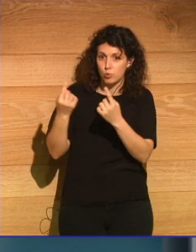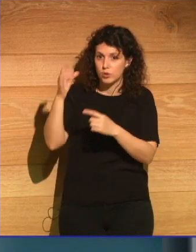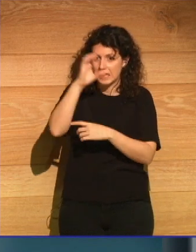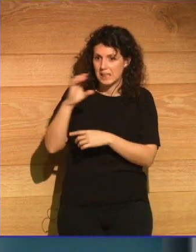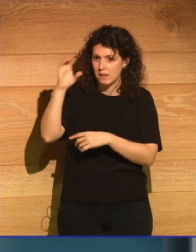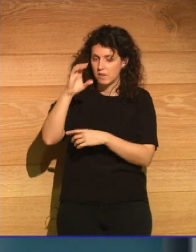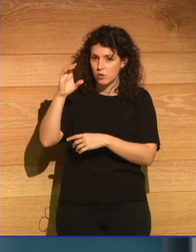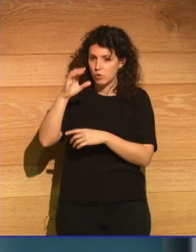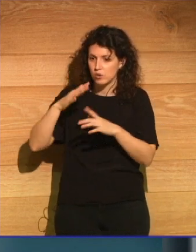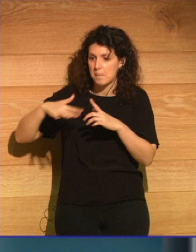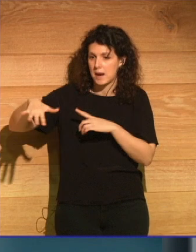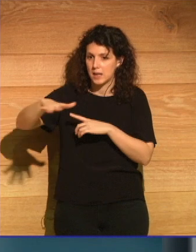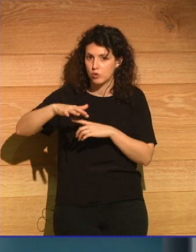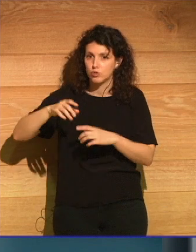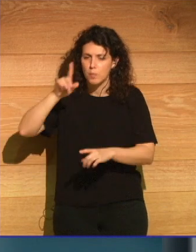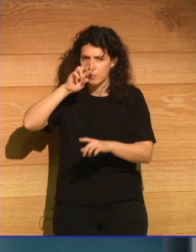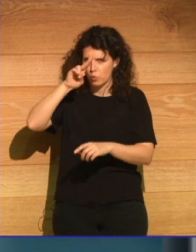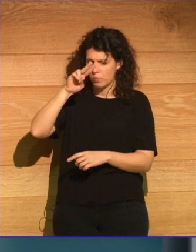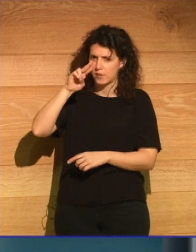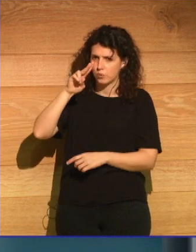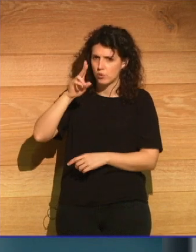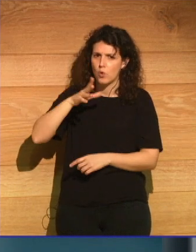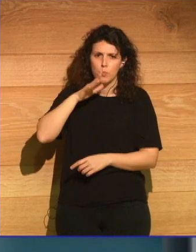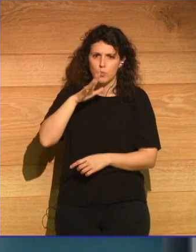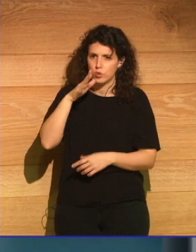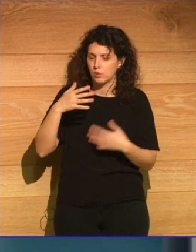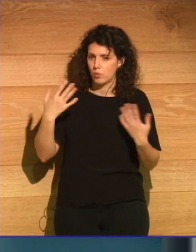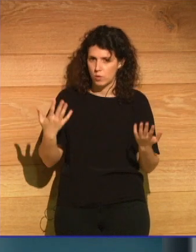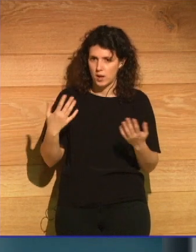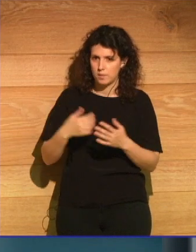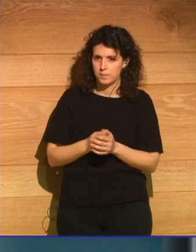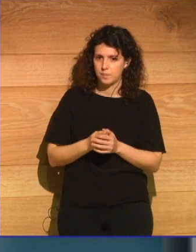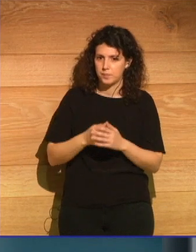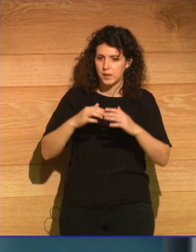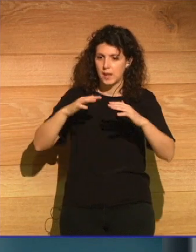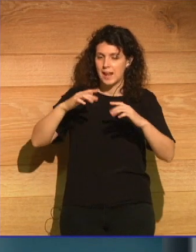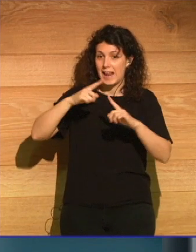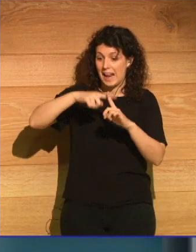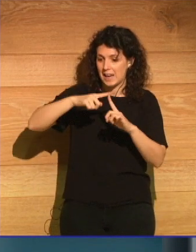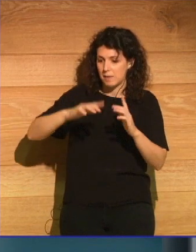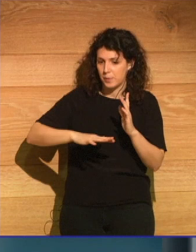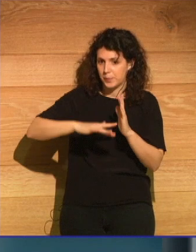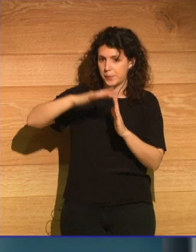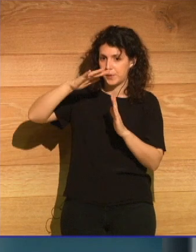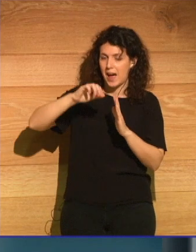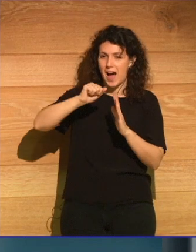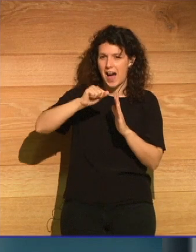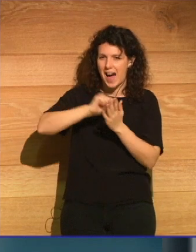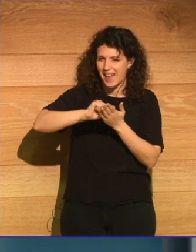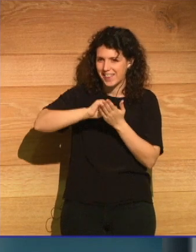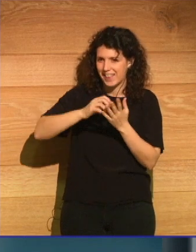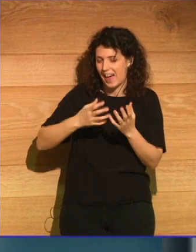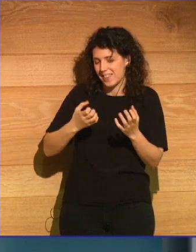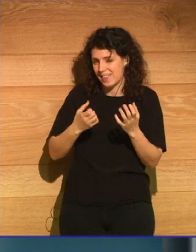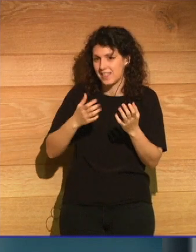marinos están preocupados porque la subida del nivel de acidez en nuestros océanos puede hacer